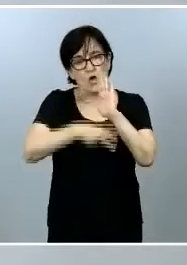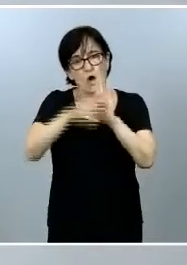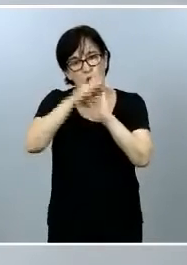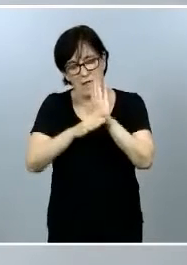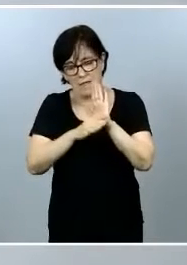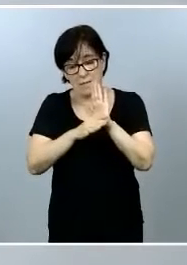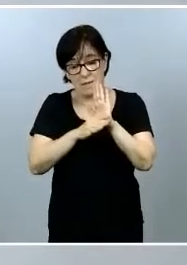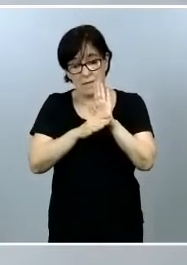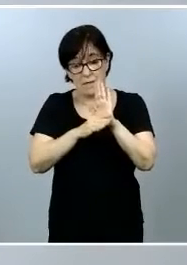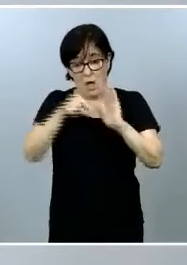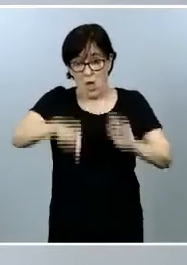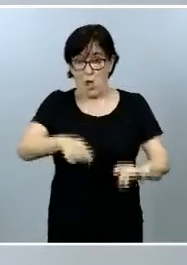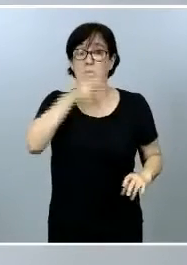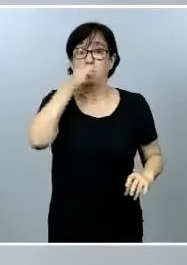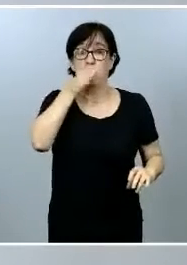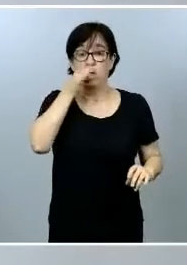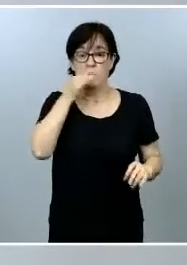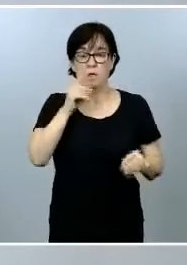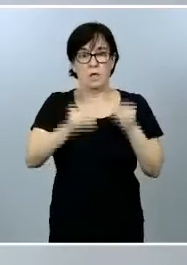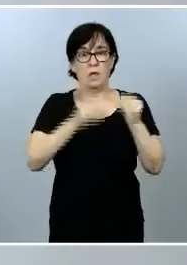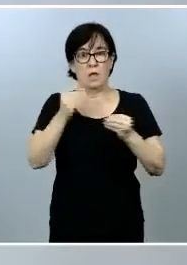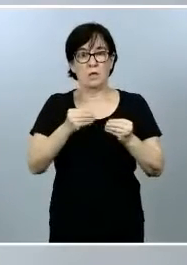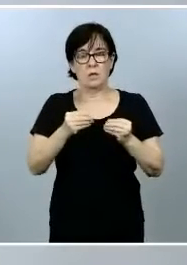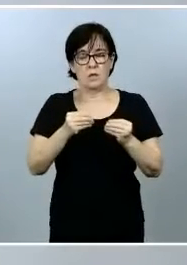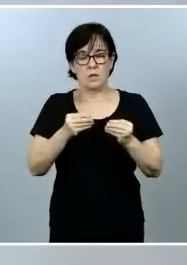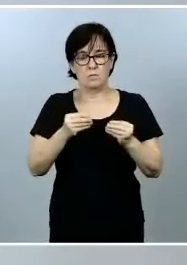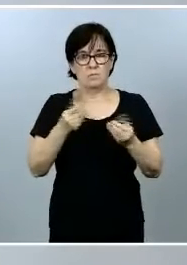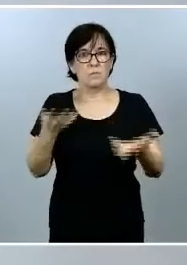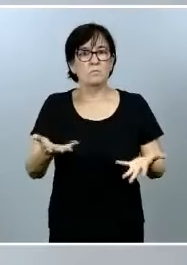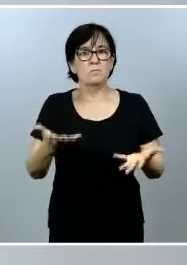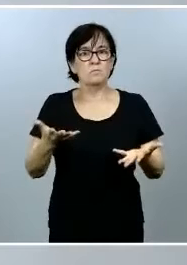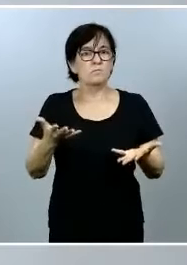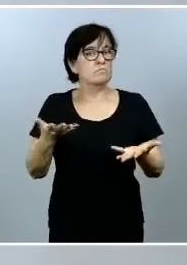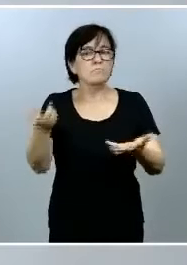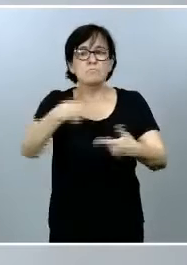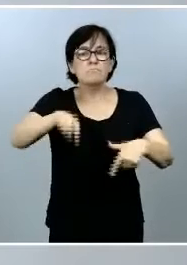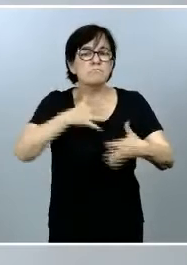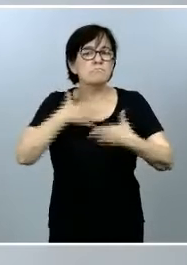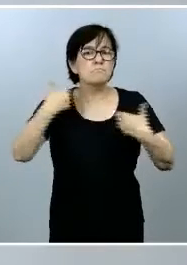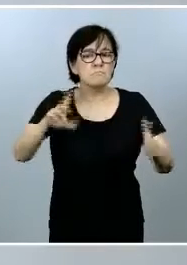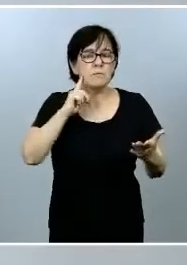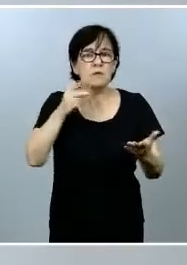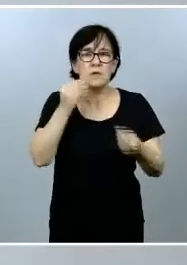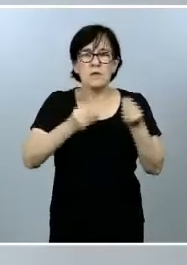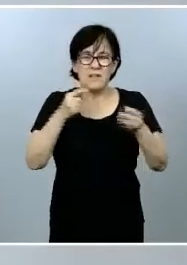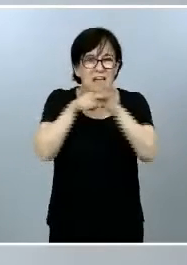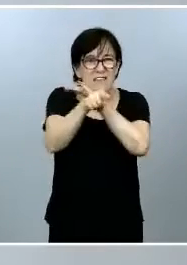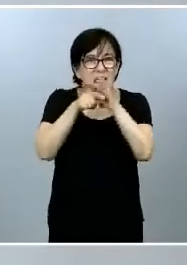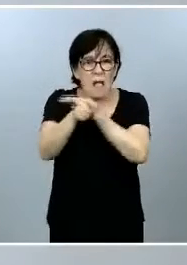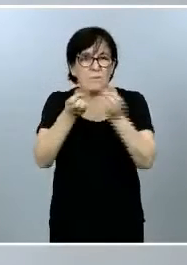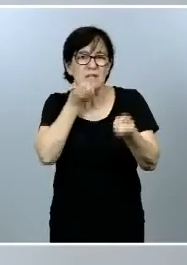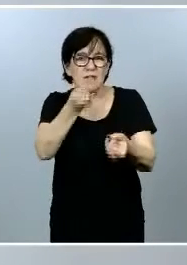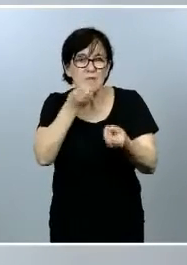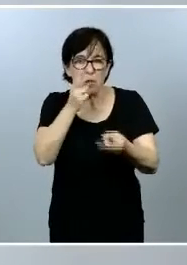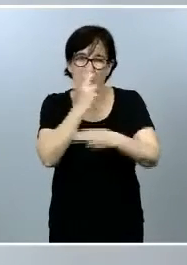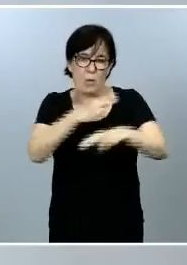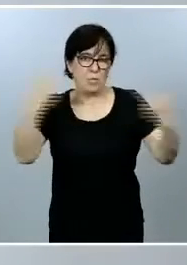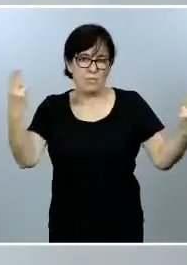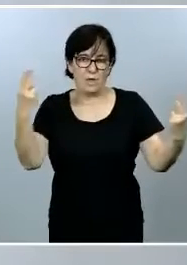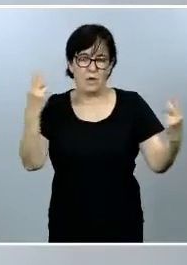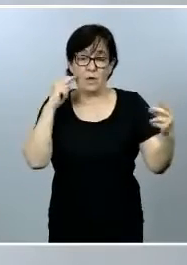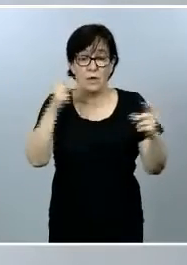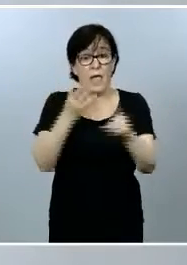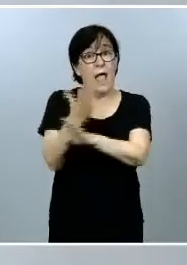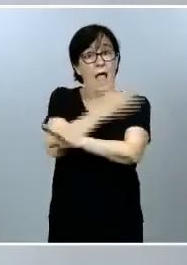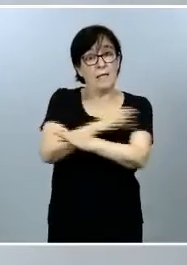partir de esta tarde pasará a estar a disposición de cualquiera sometido al trámite de información pública. El anteproyecto